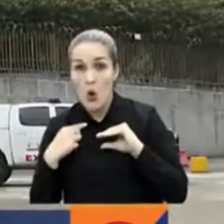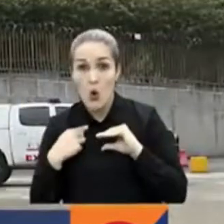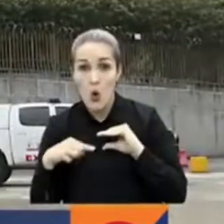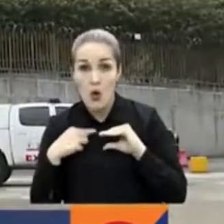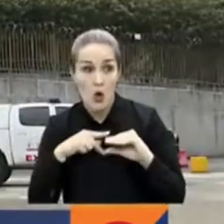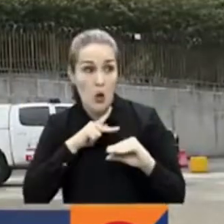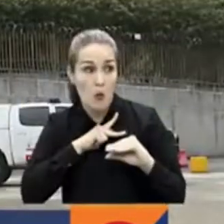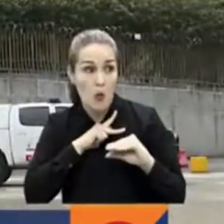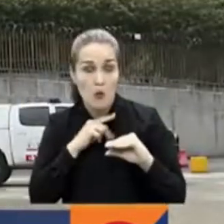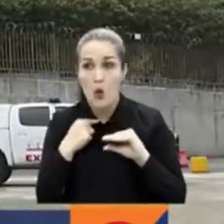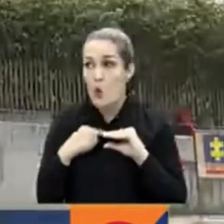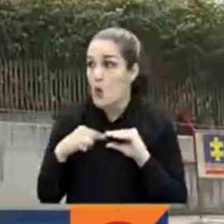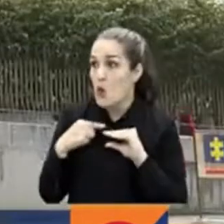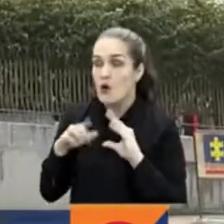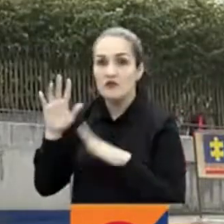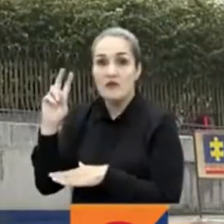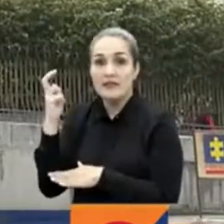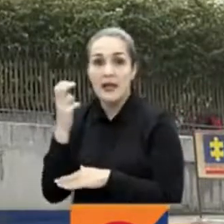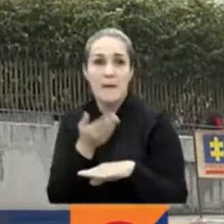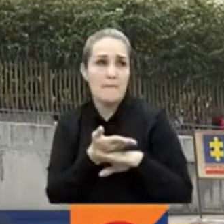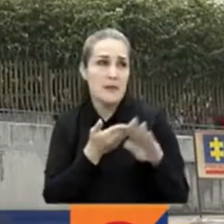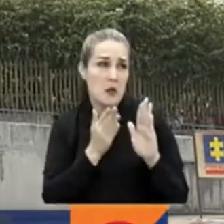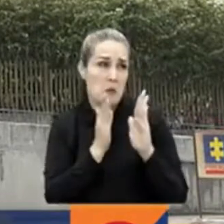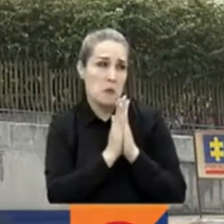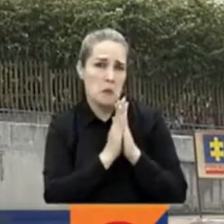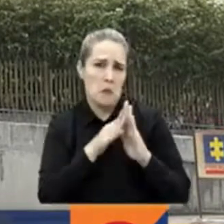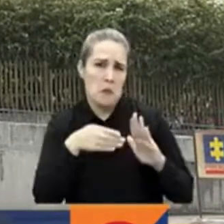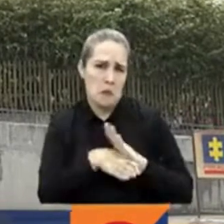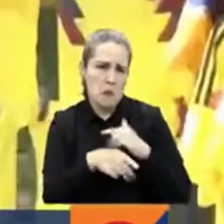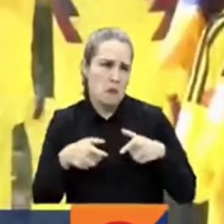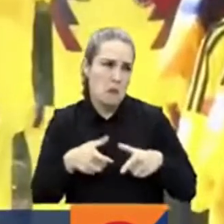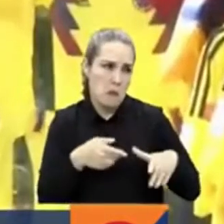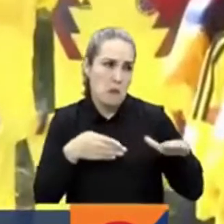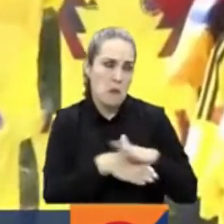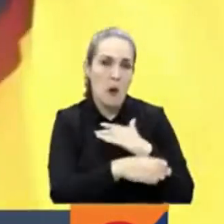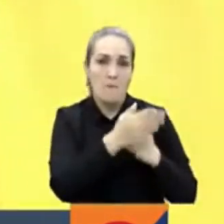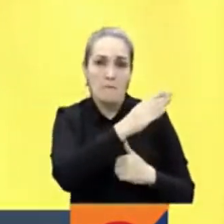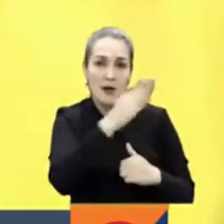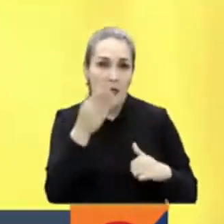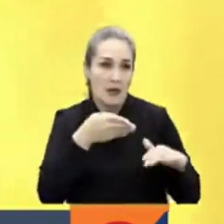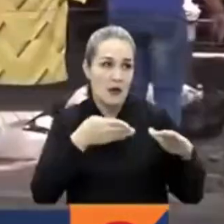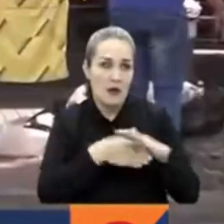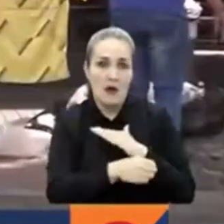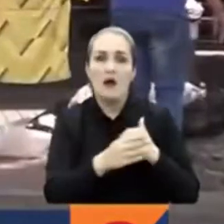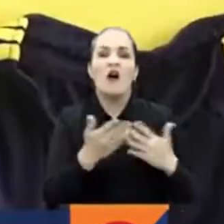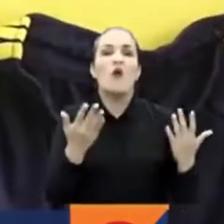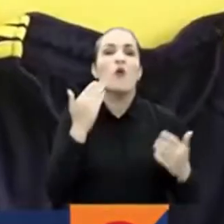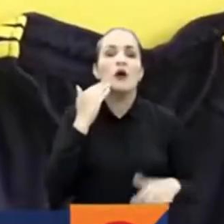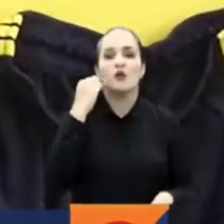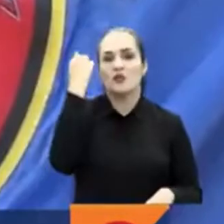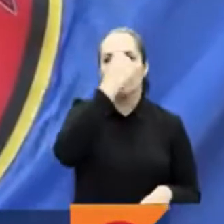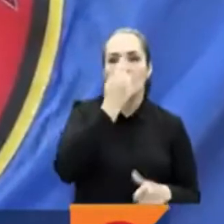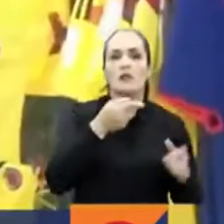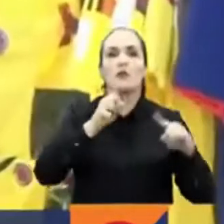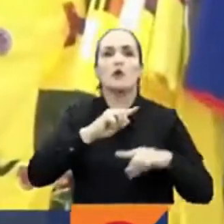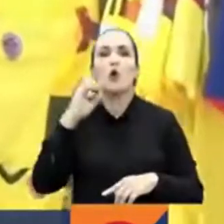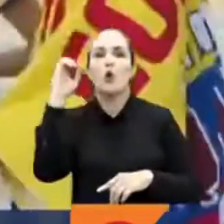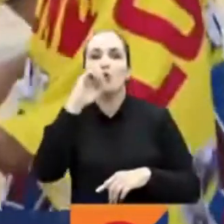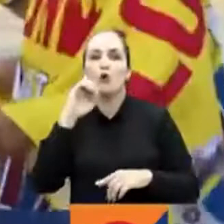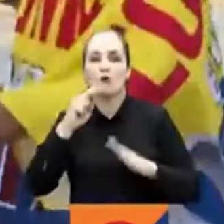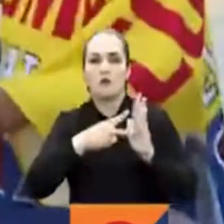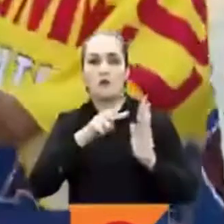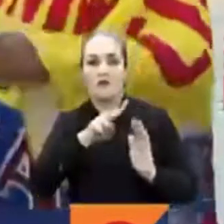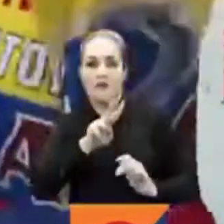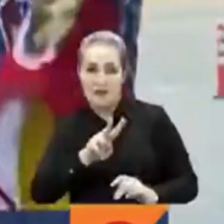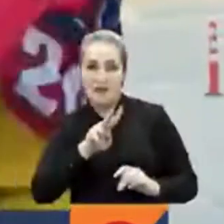en dos ocasiones para solicitar escarapelas de ingreso a partidos en Barranquilla en septiembre y octubre de 2021. E hizo